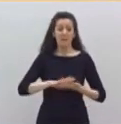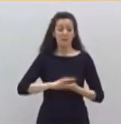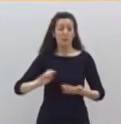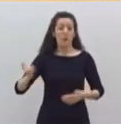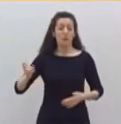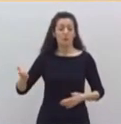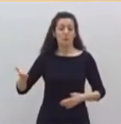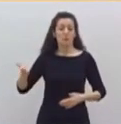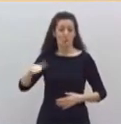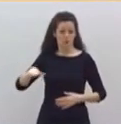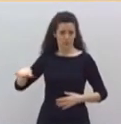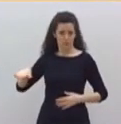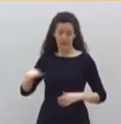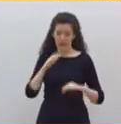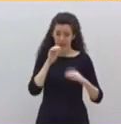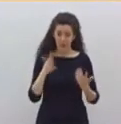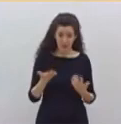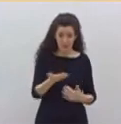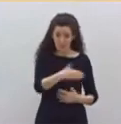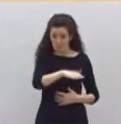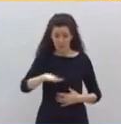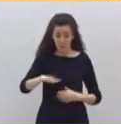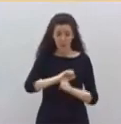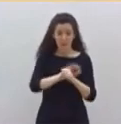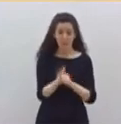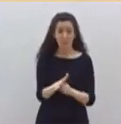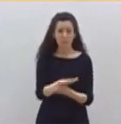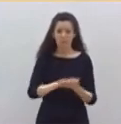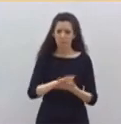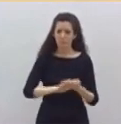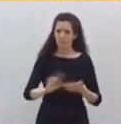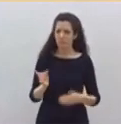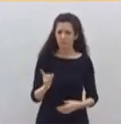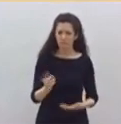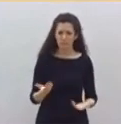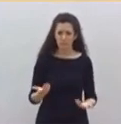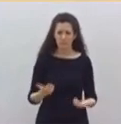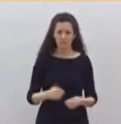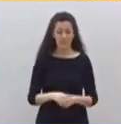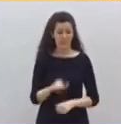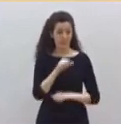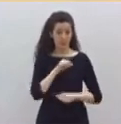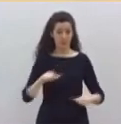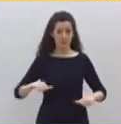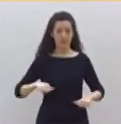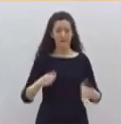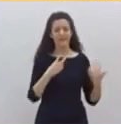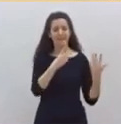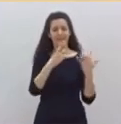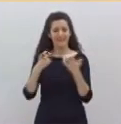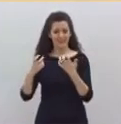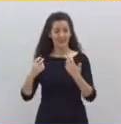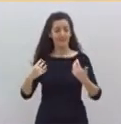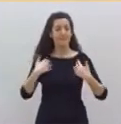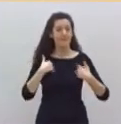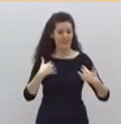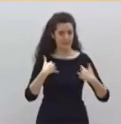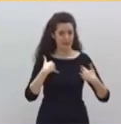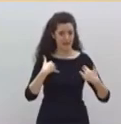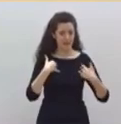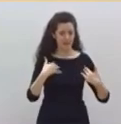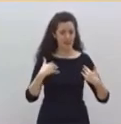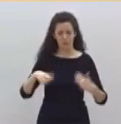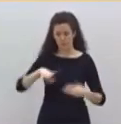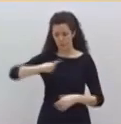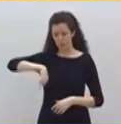¿Cómo es posible que Portugal haya tenido en toda la pandemia 700 víctimas y nosotros 22.000, según